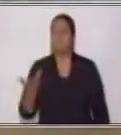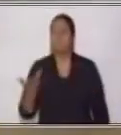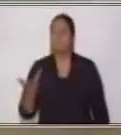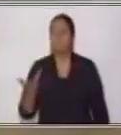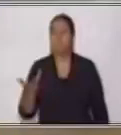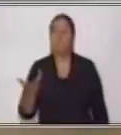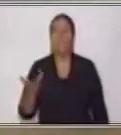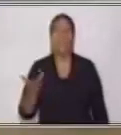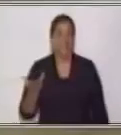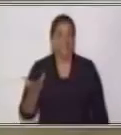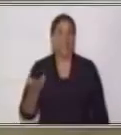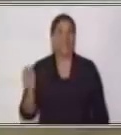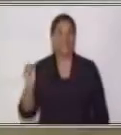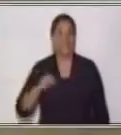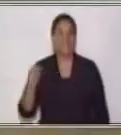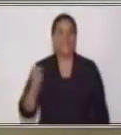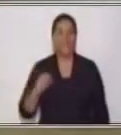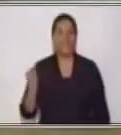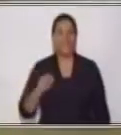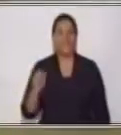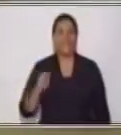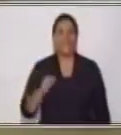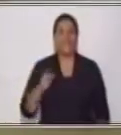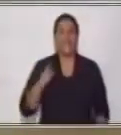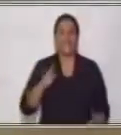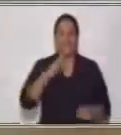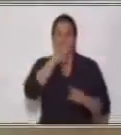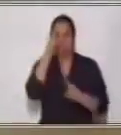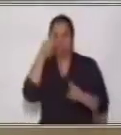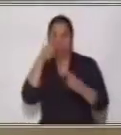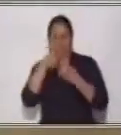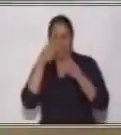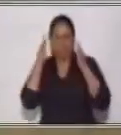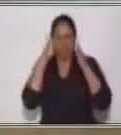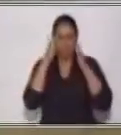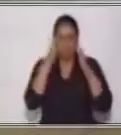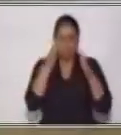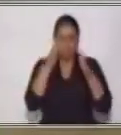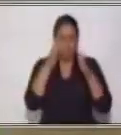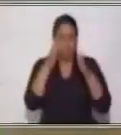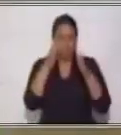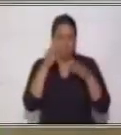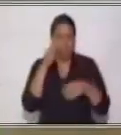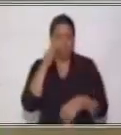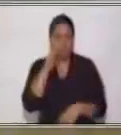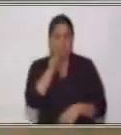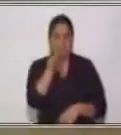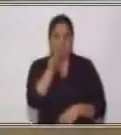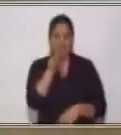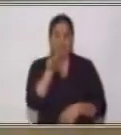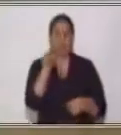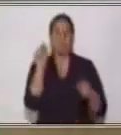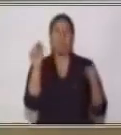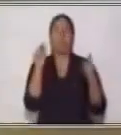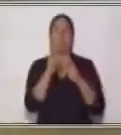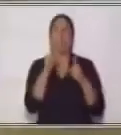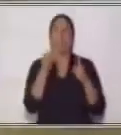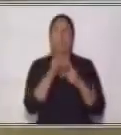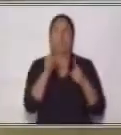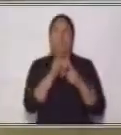Sí. Aprendimos a focalizar, a mirar, exacto, las palabras,